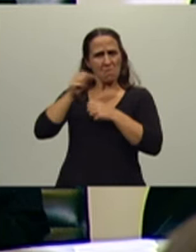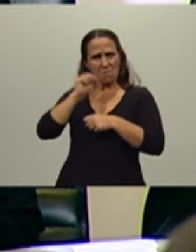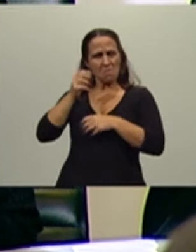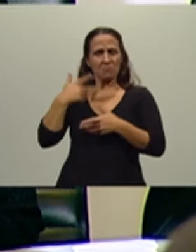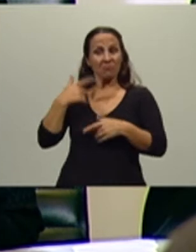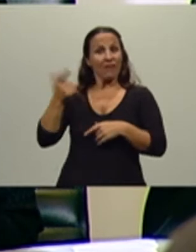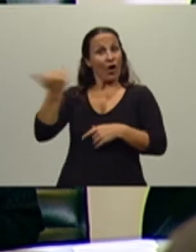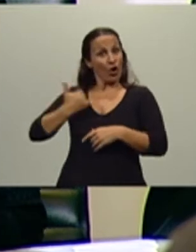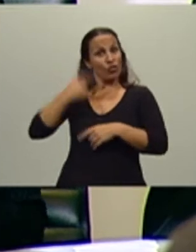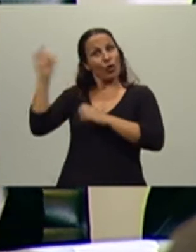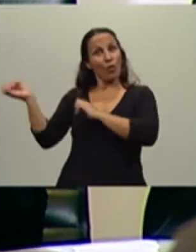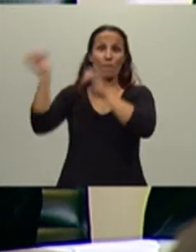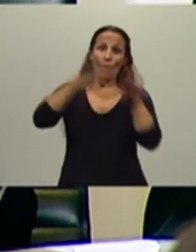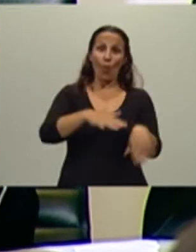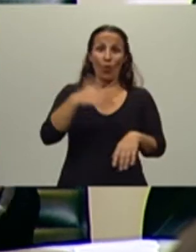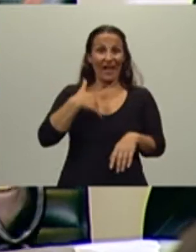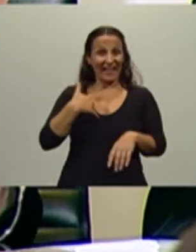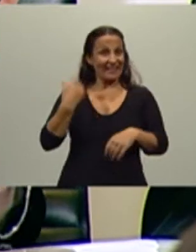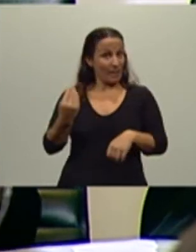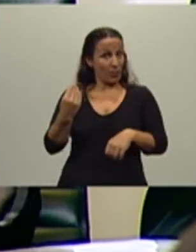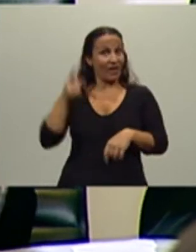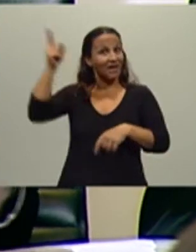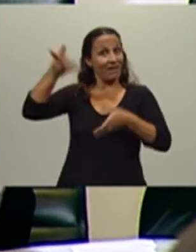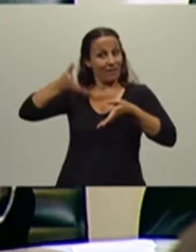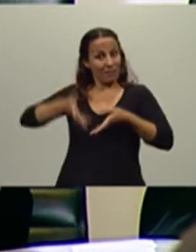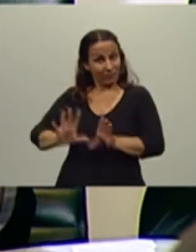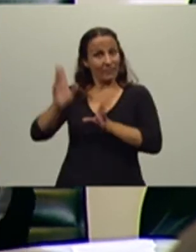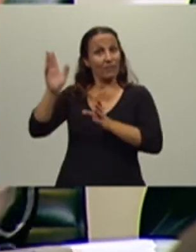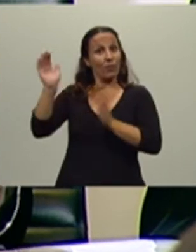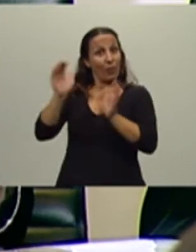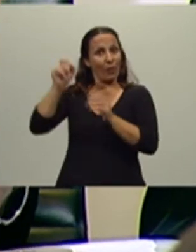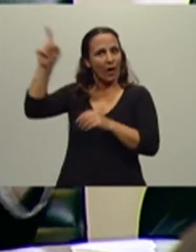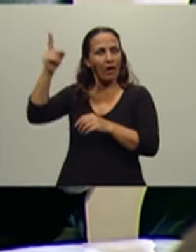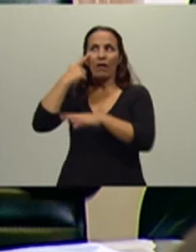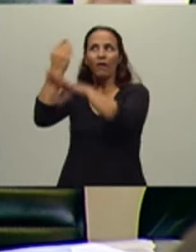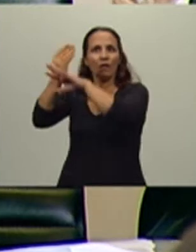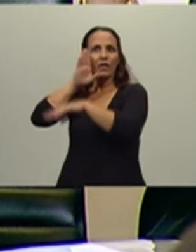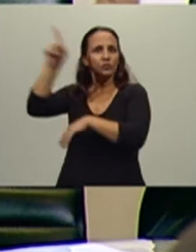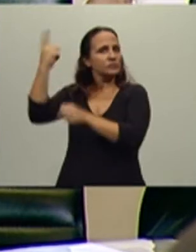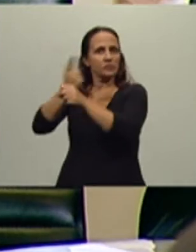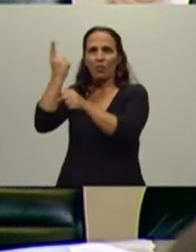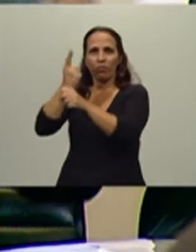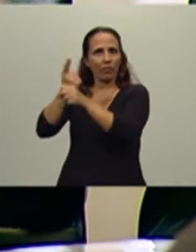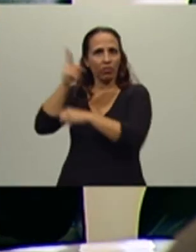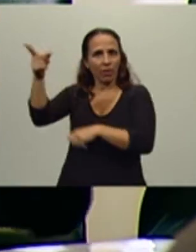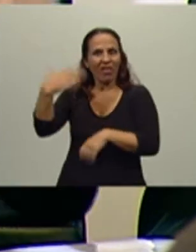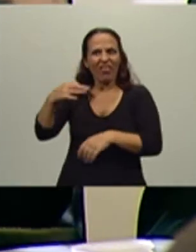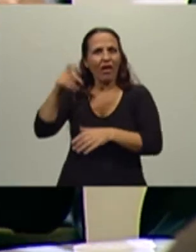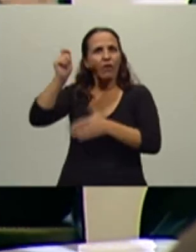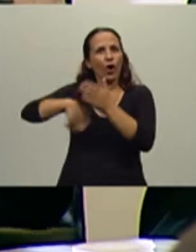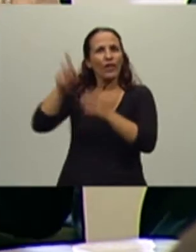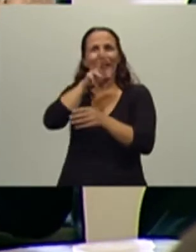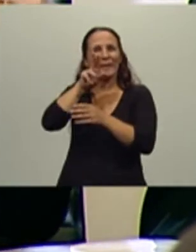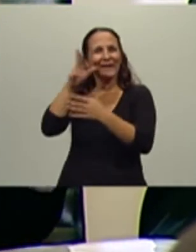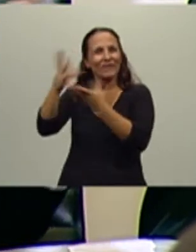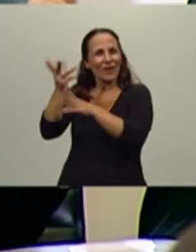se tuvo que mudar a la Argentina porque cuando tuvo un bebé no podía vivir en Estados Unidos porque si tenía que contratar una niñera no